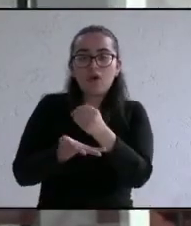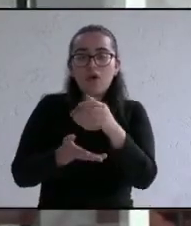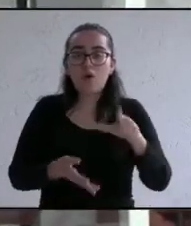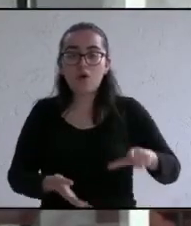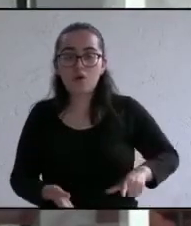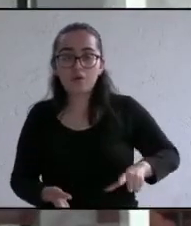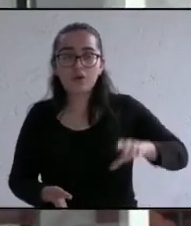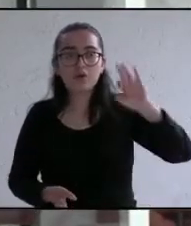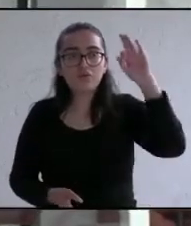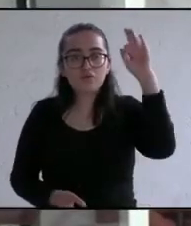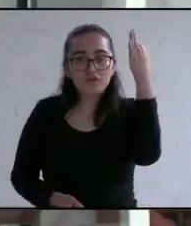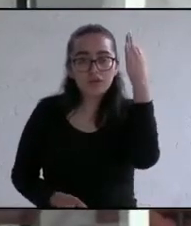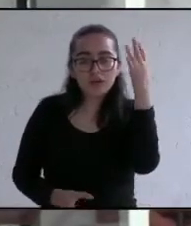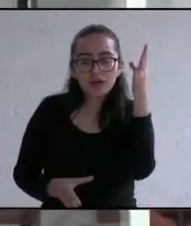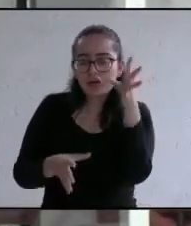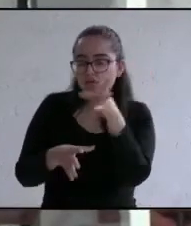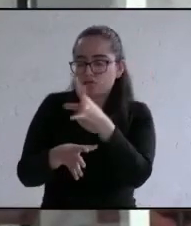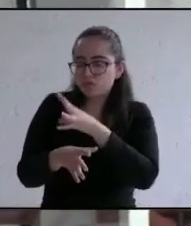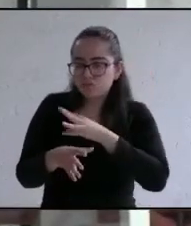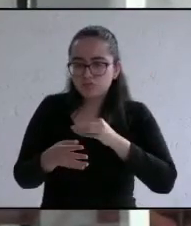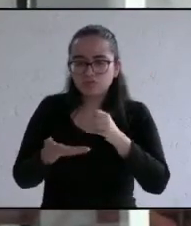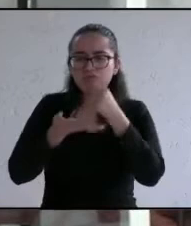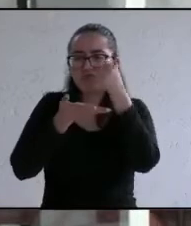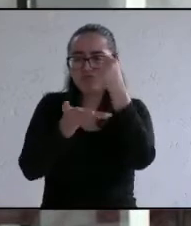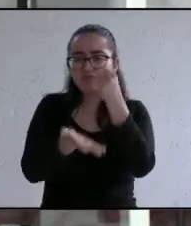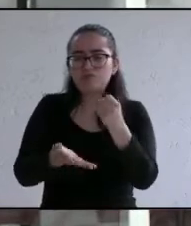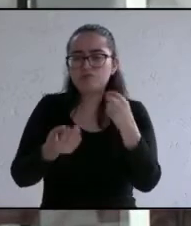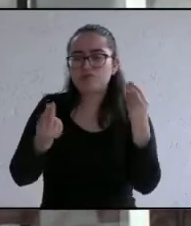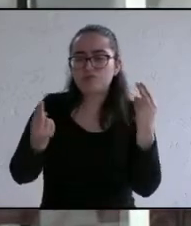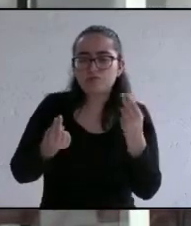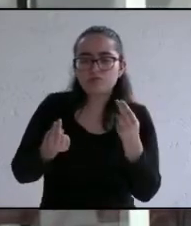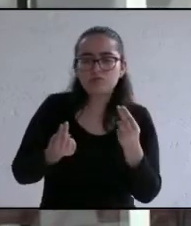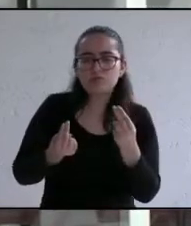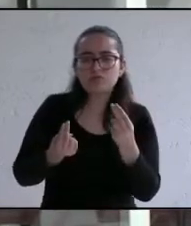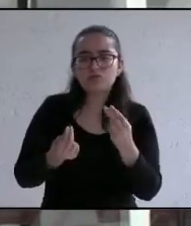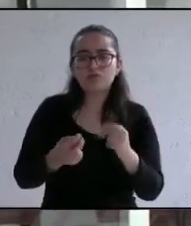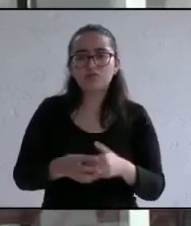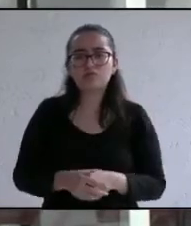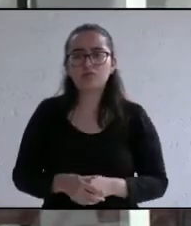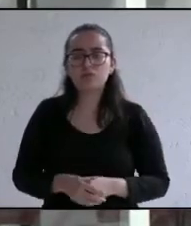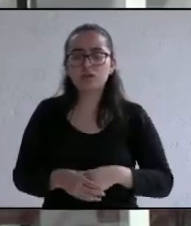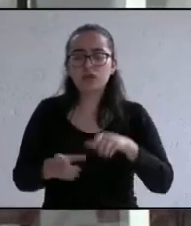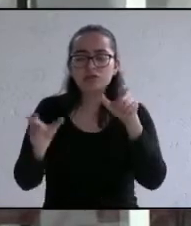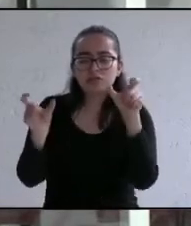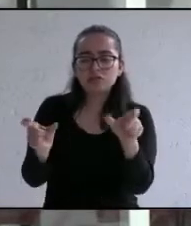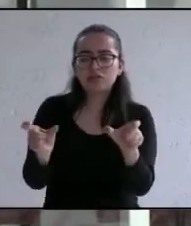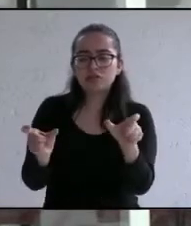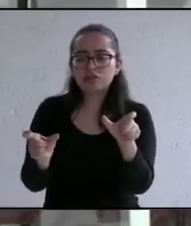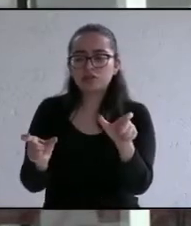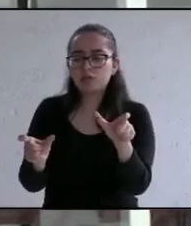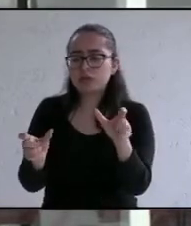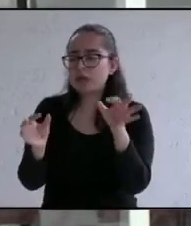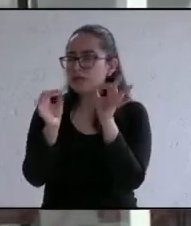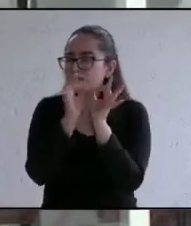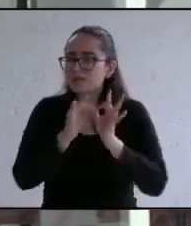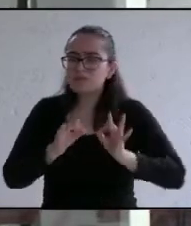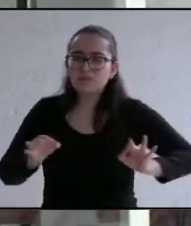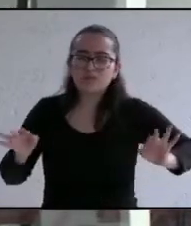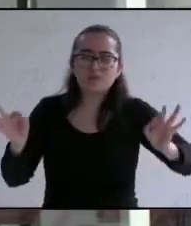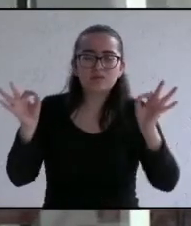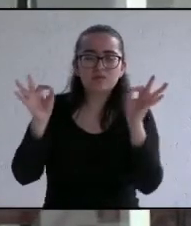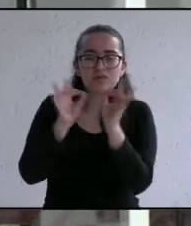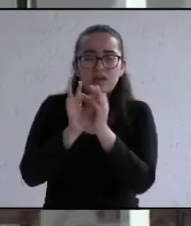todos los recursos necesarios para implementar esta policía la seguridad pública es fundamental en nuestro